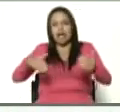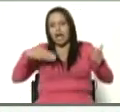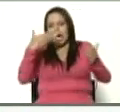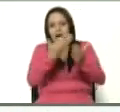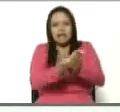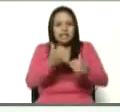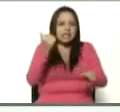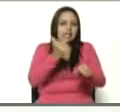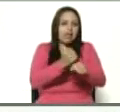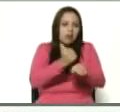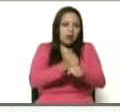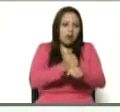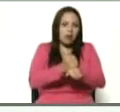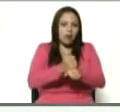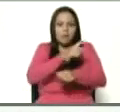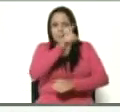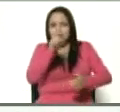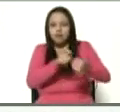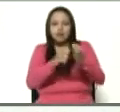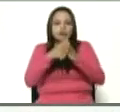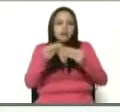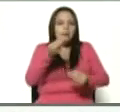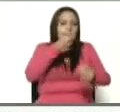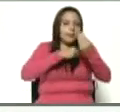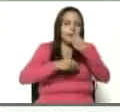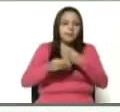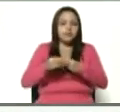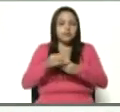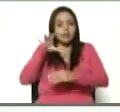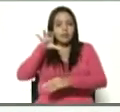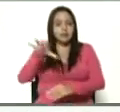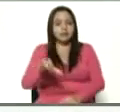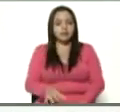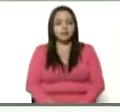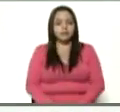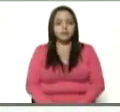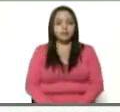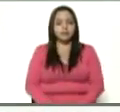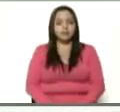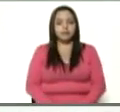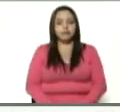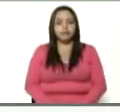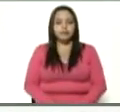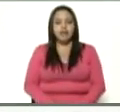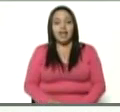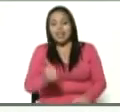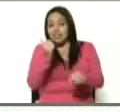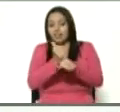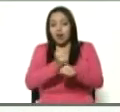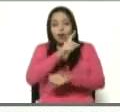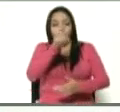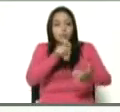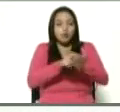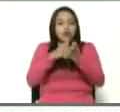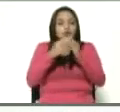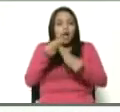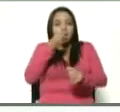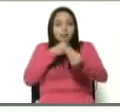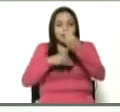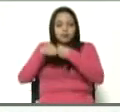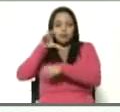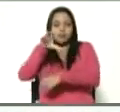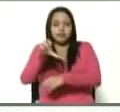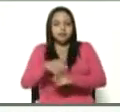producción plena de todos los alimentos de nuestra patria. La producción plena de todos los alimentos de nuestra patria, ¿verdad?